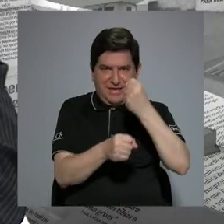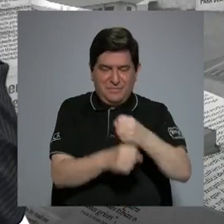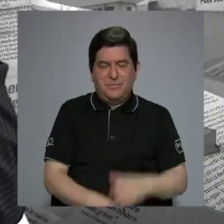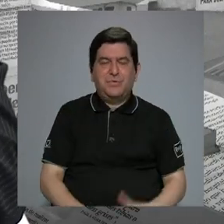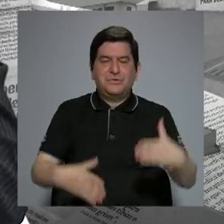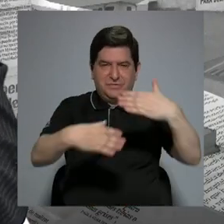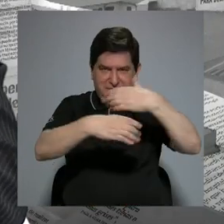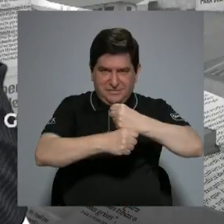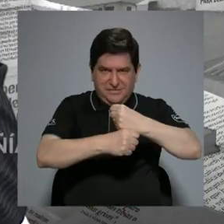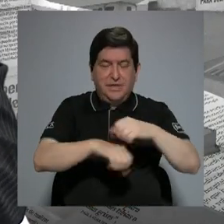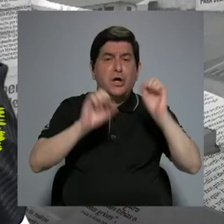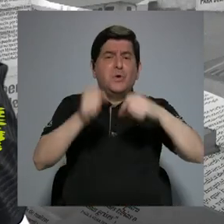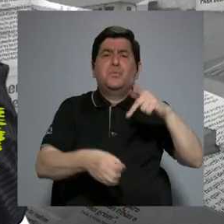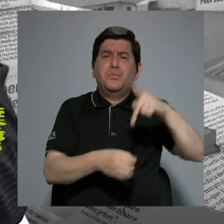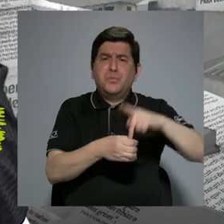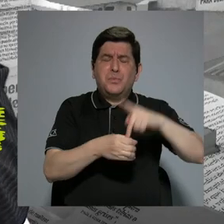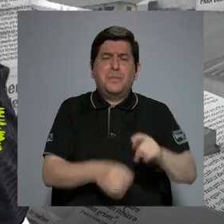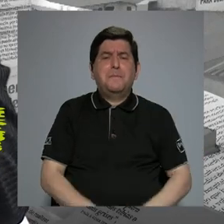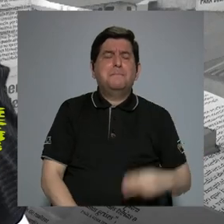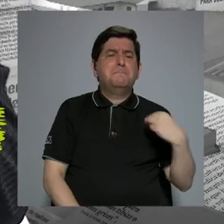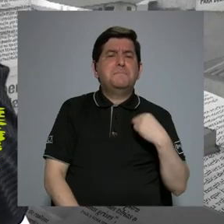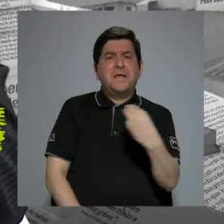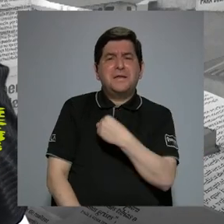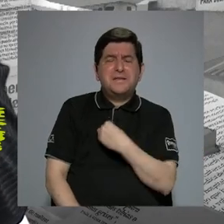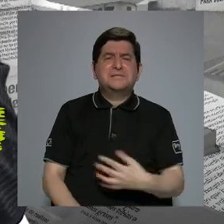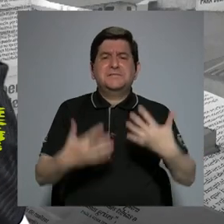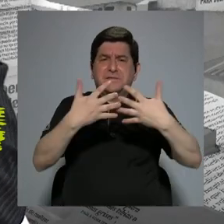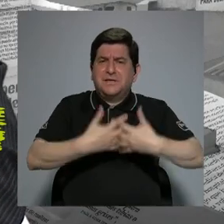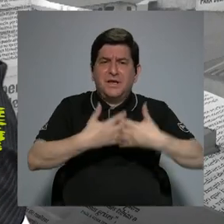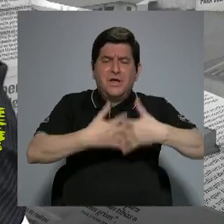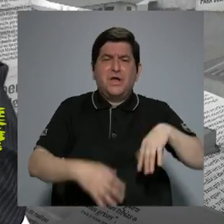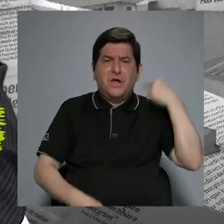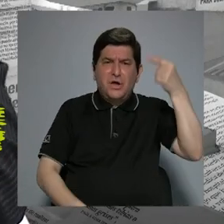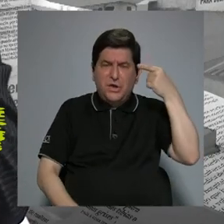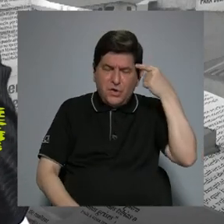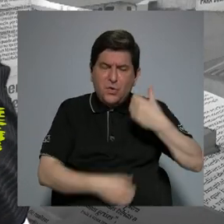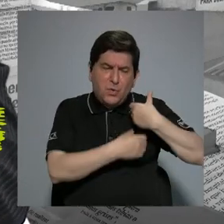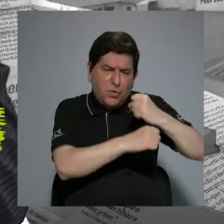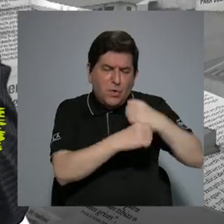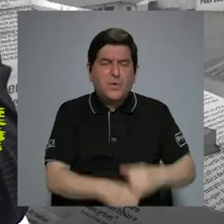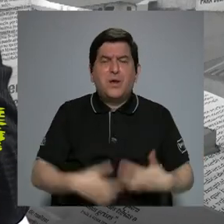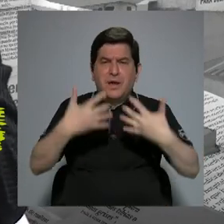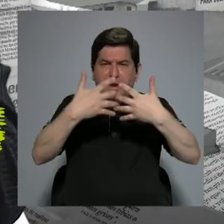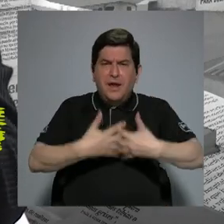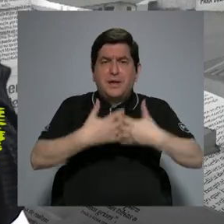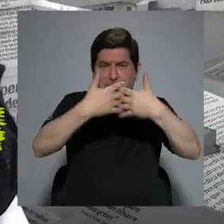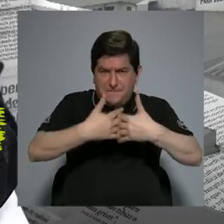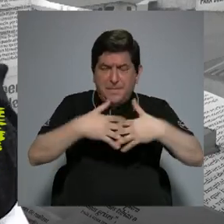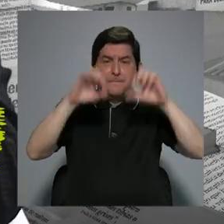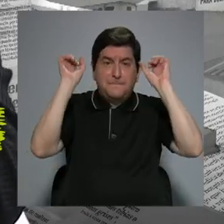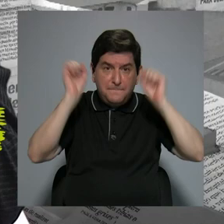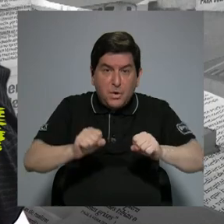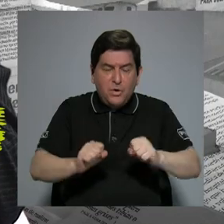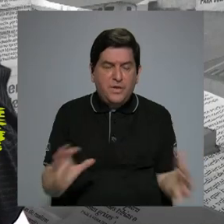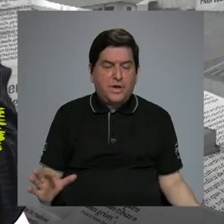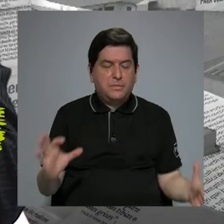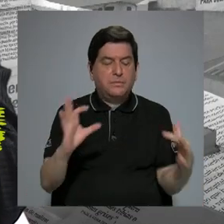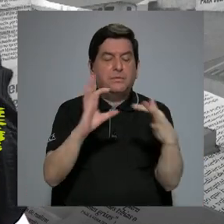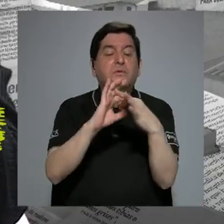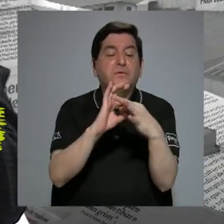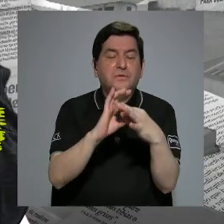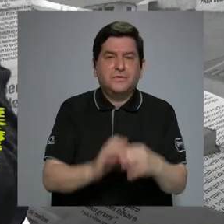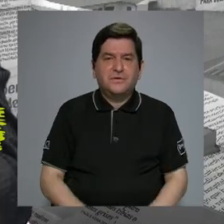van a hacer y la idea es que puedan participar ministerios, compañías, gobiernos locales, empresas de tal manera que podamos articular